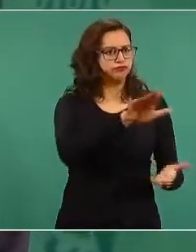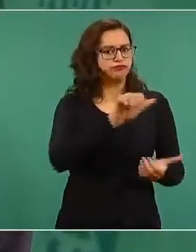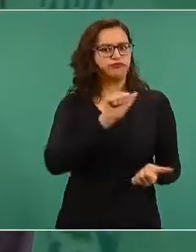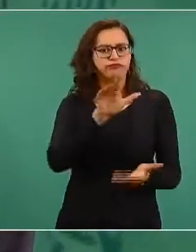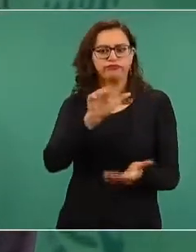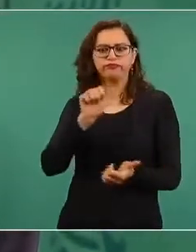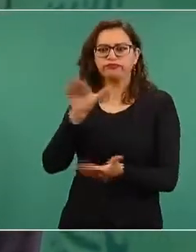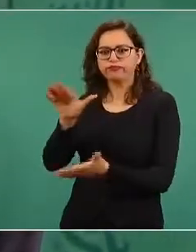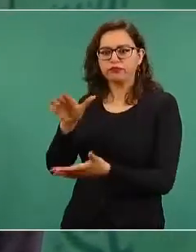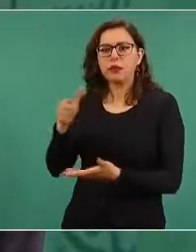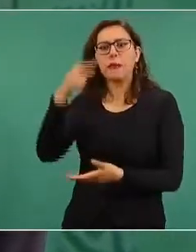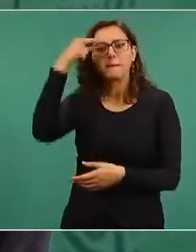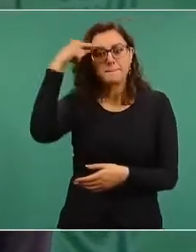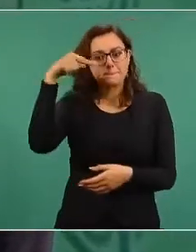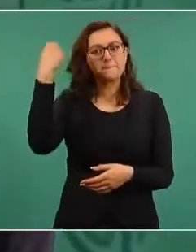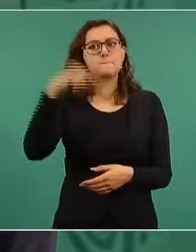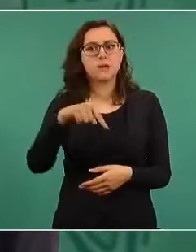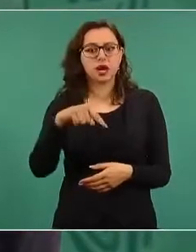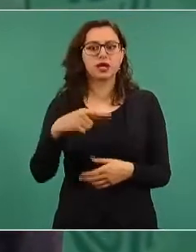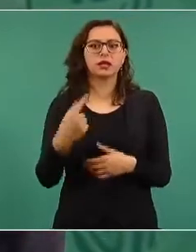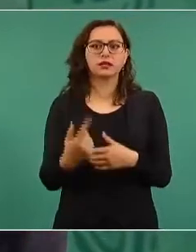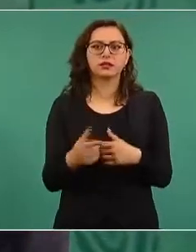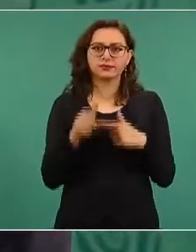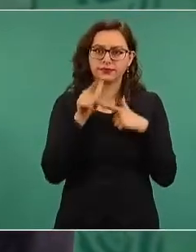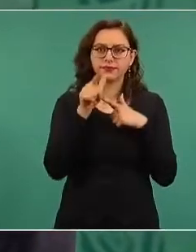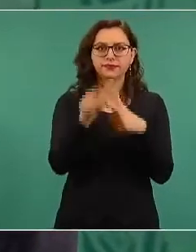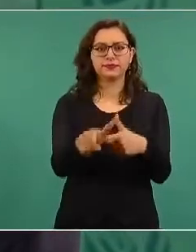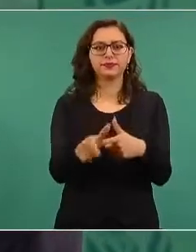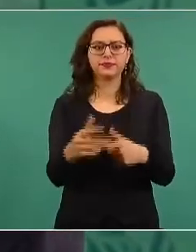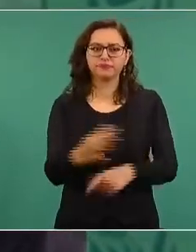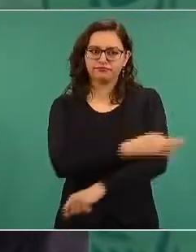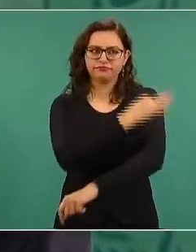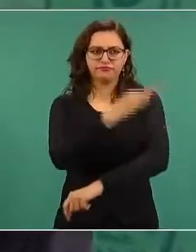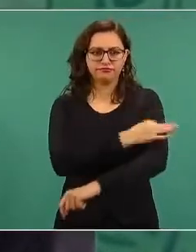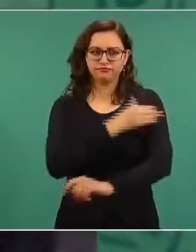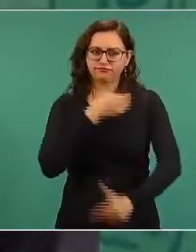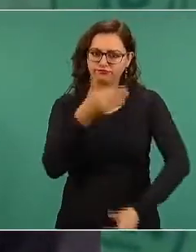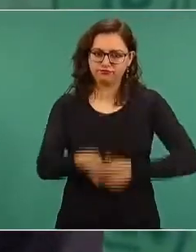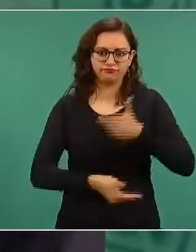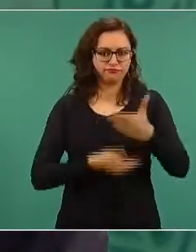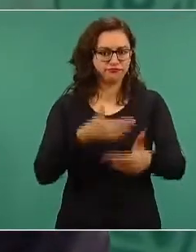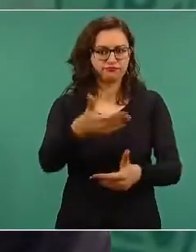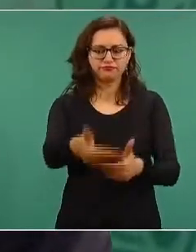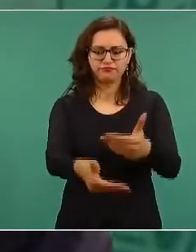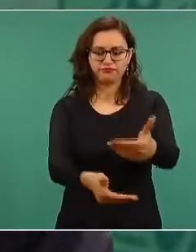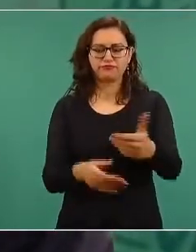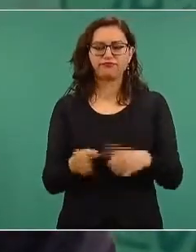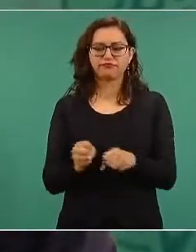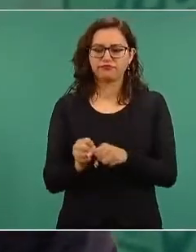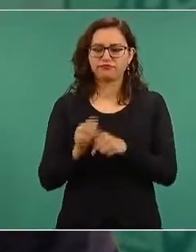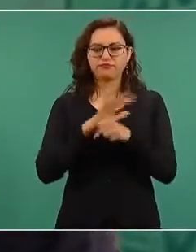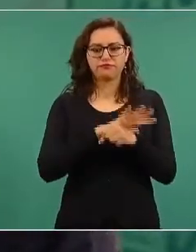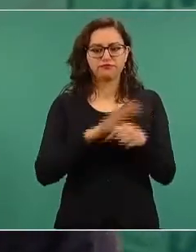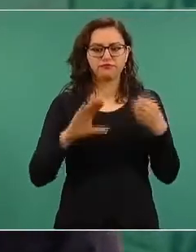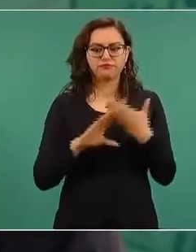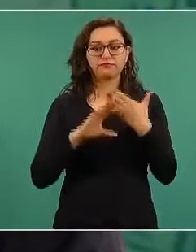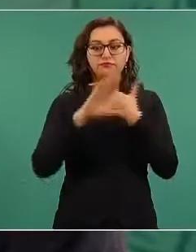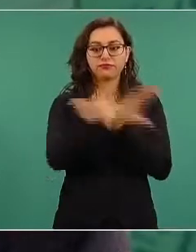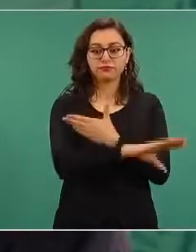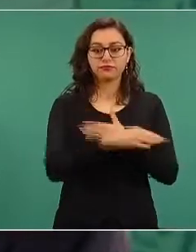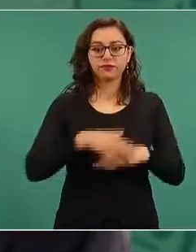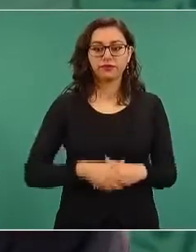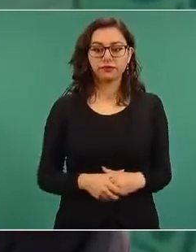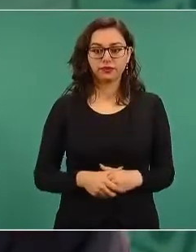continuar con el proceso de vacunación contra el COVID, que es lo que más